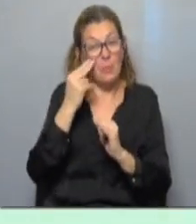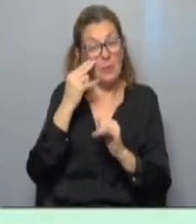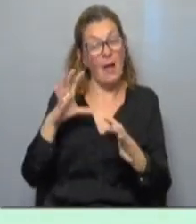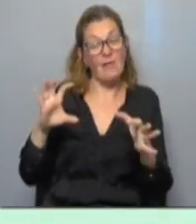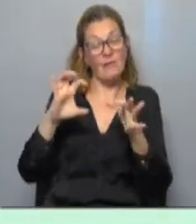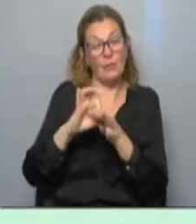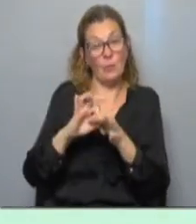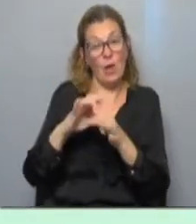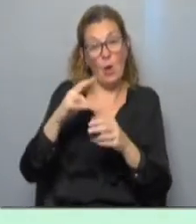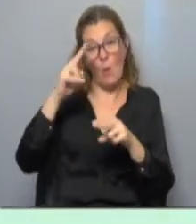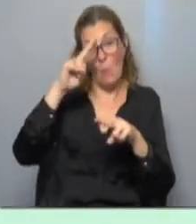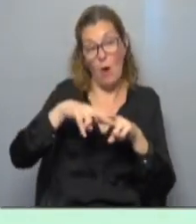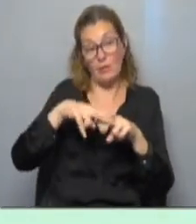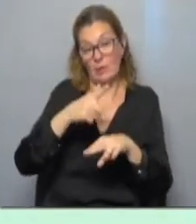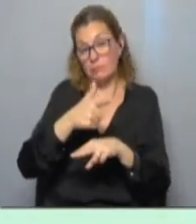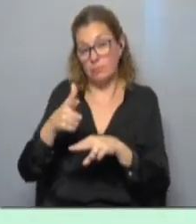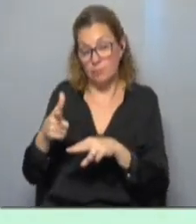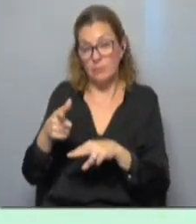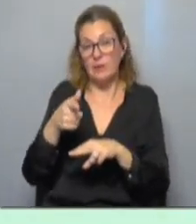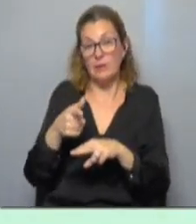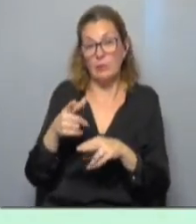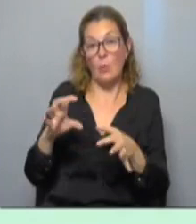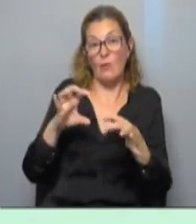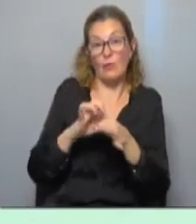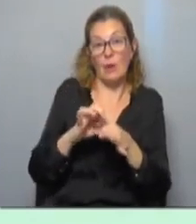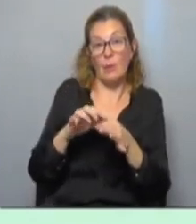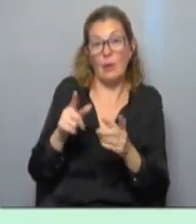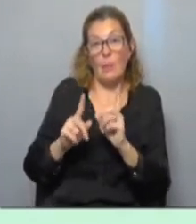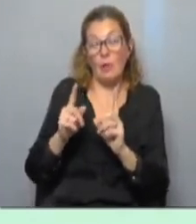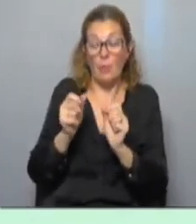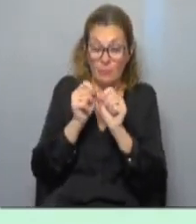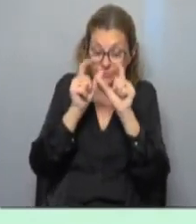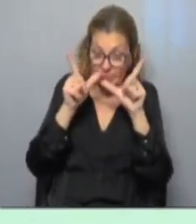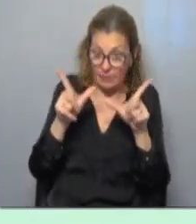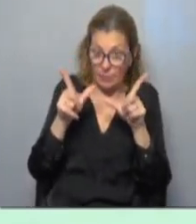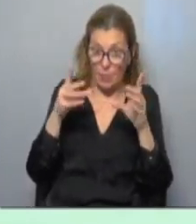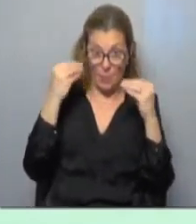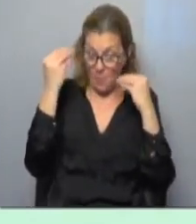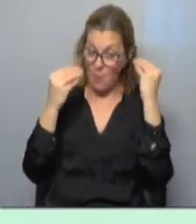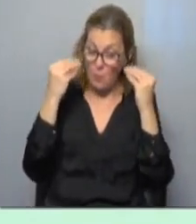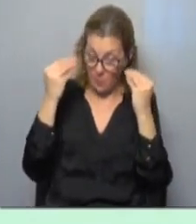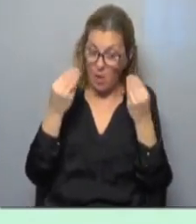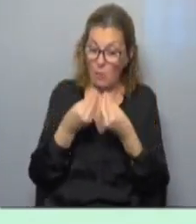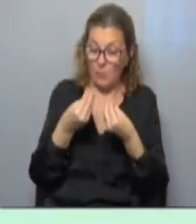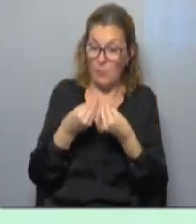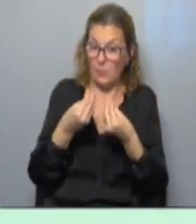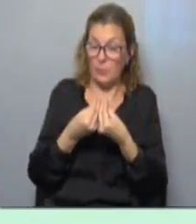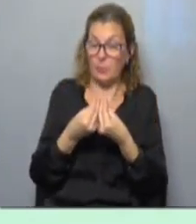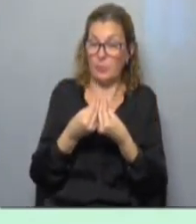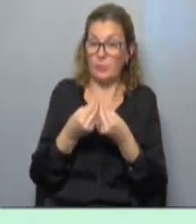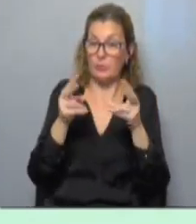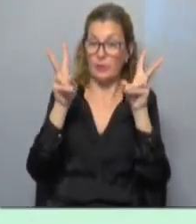a los homicidios y estos vinculados a un flagelo que debemos atender con mucha preocupación, que es el